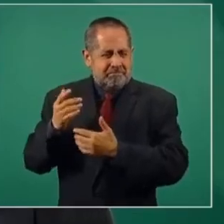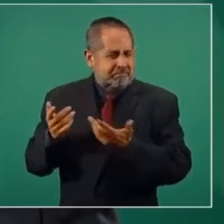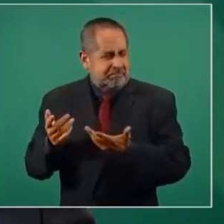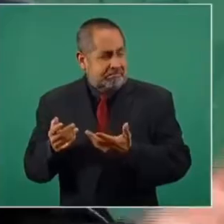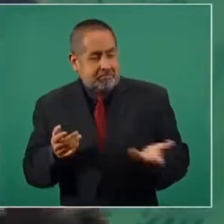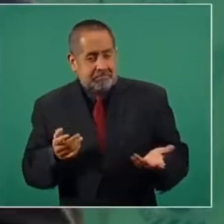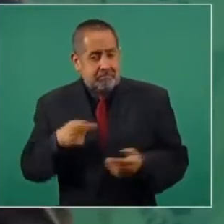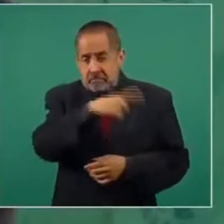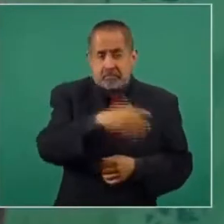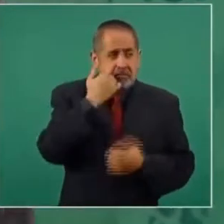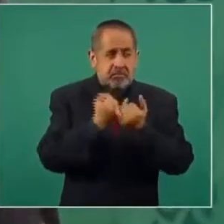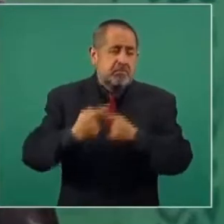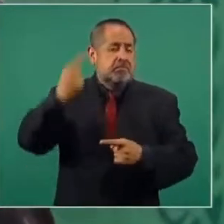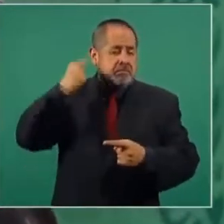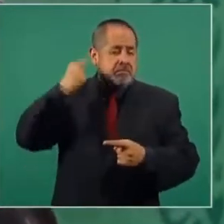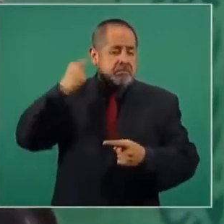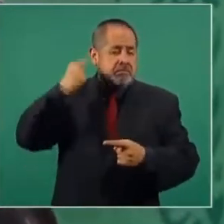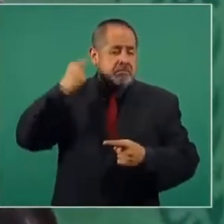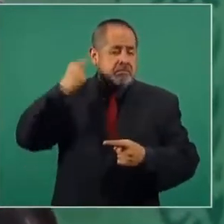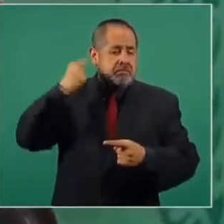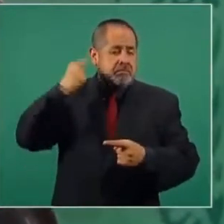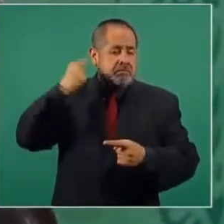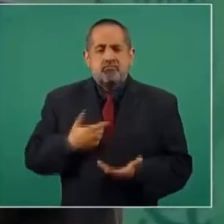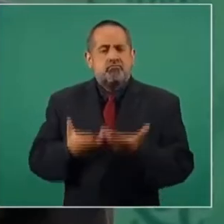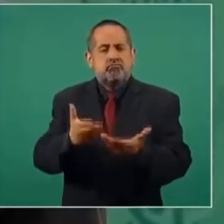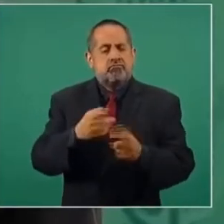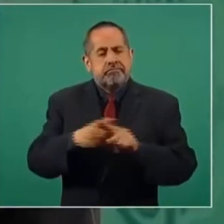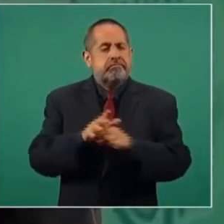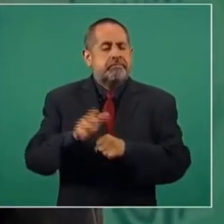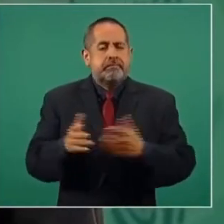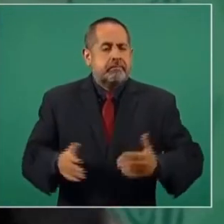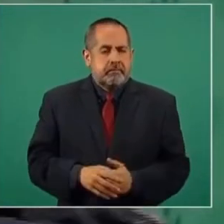¿Ustedes quieren que sea como antes? Pues no. ¿Qué ofrecemos nosotros?